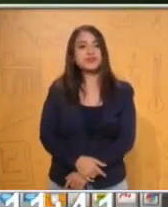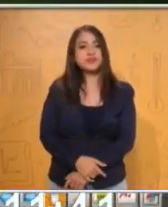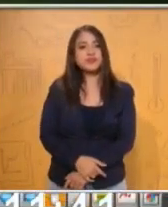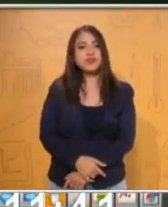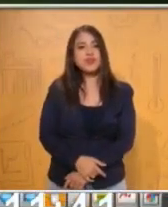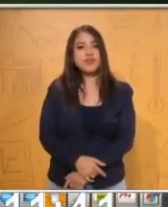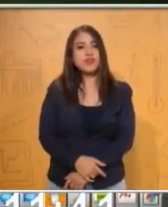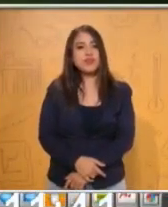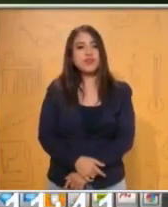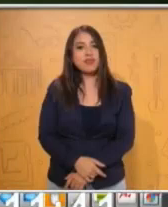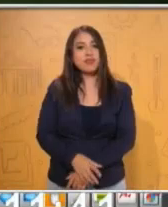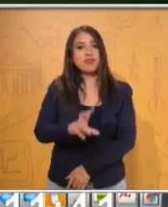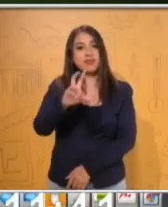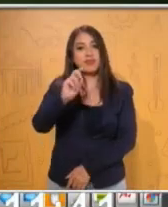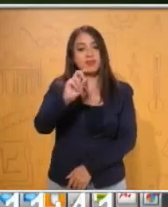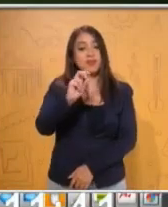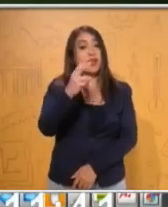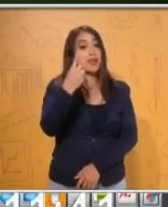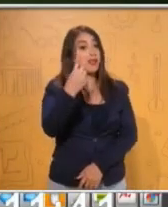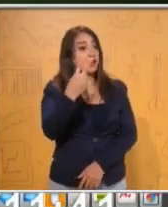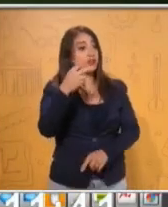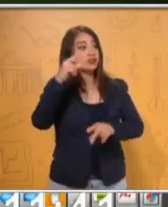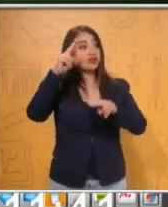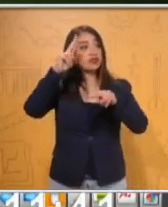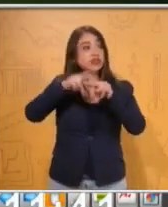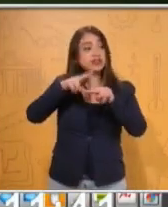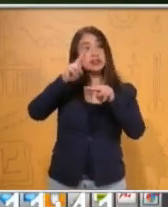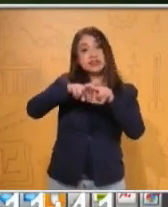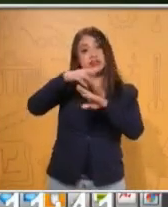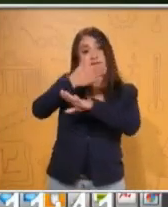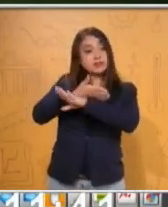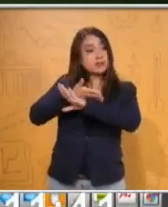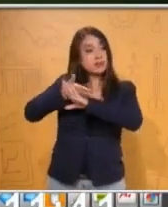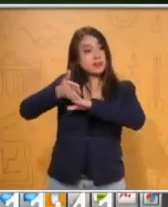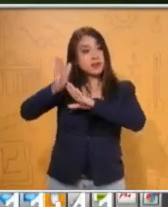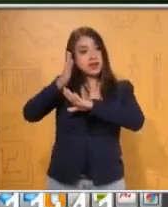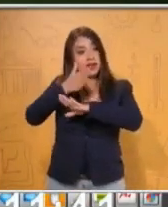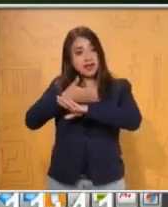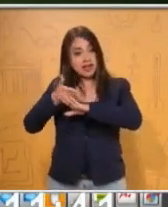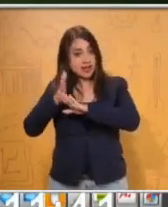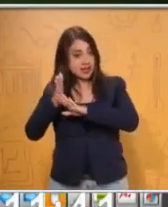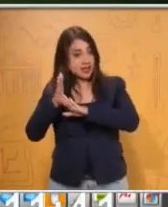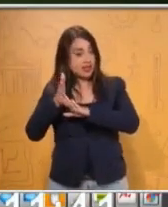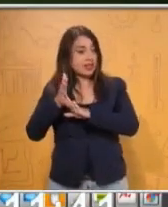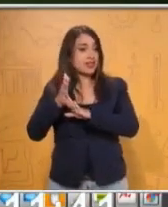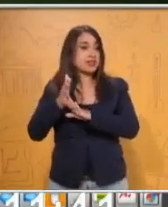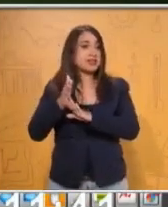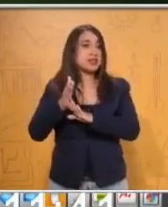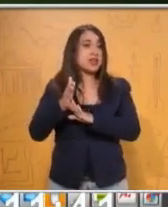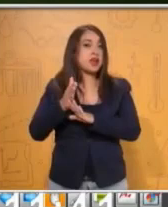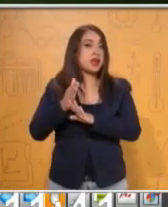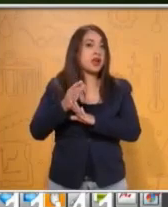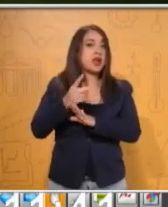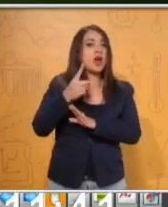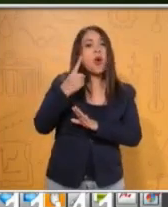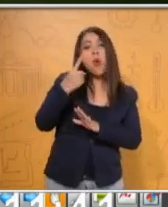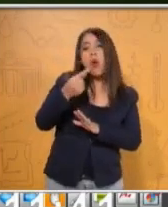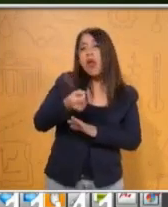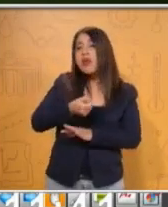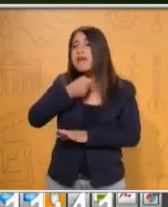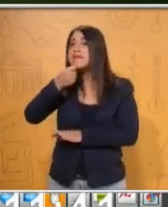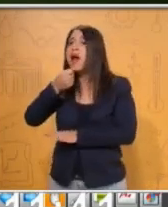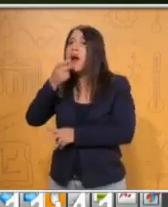Treinta y dos sillitas blancas en un viejo comedor. Y una vieja parlanchina